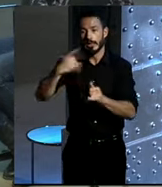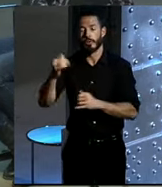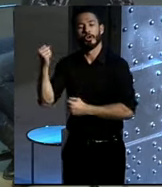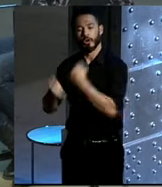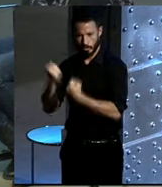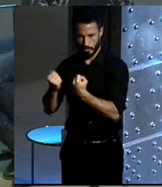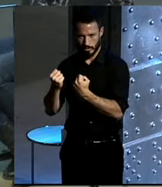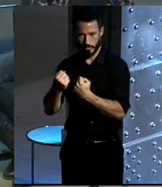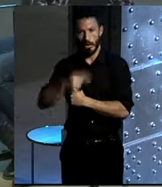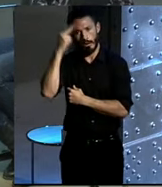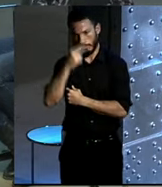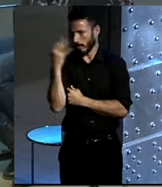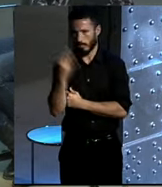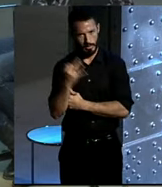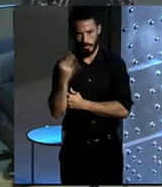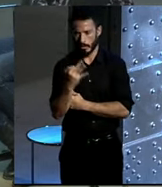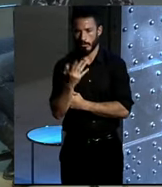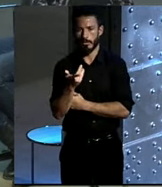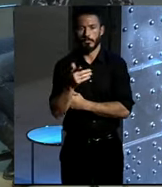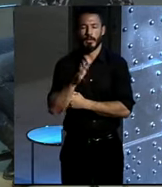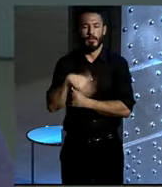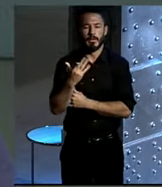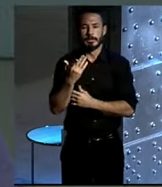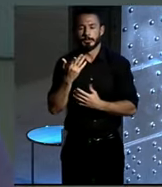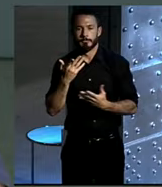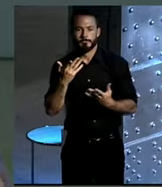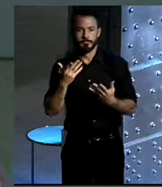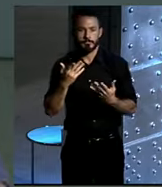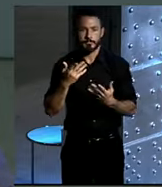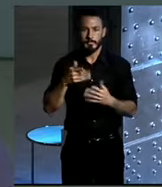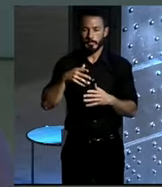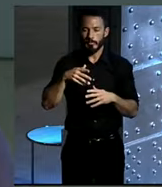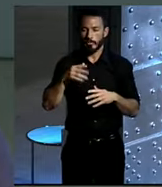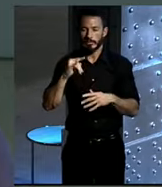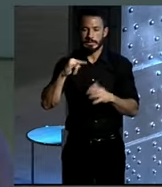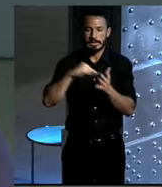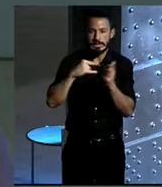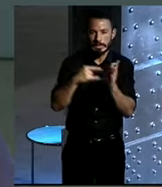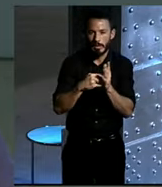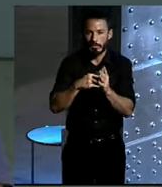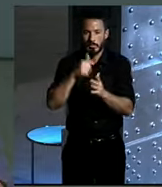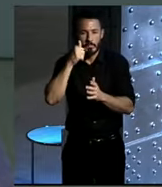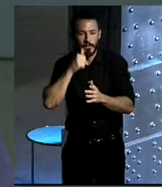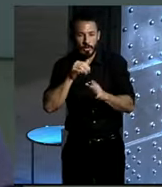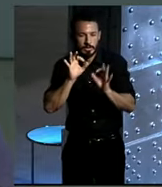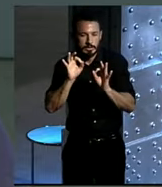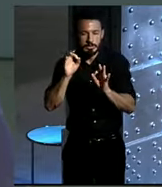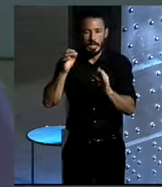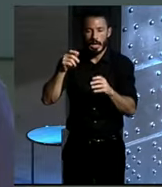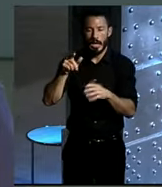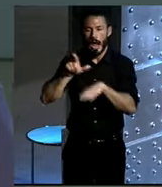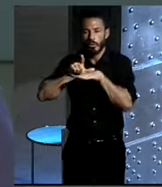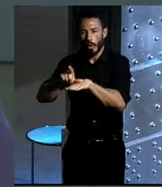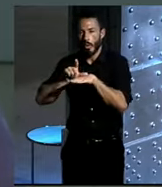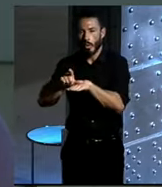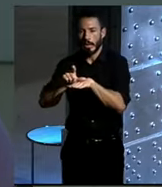no creo que haya falta generar toda una especie de, bueno, como el sistema este mafioso de las autoescuelas y tal, o sea, creo que nos lo podemos ahorrar para